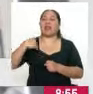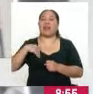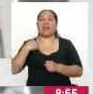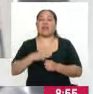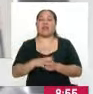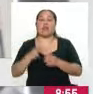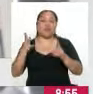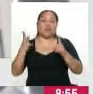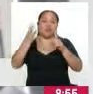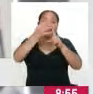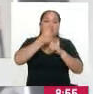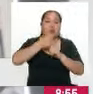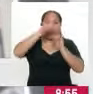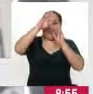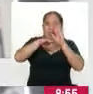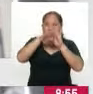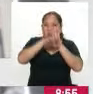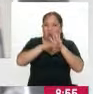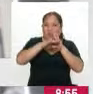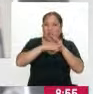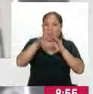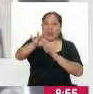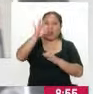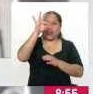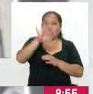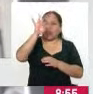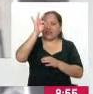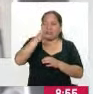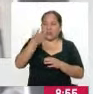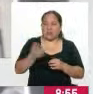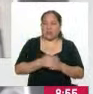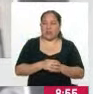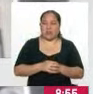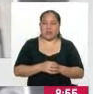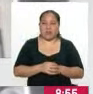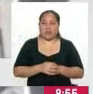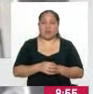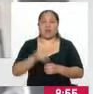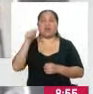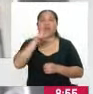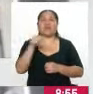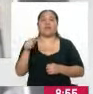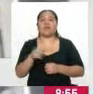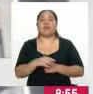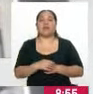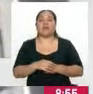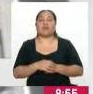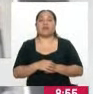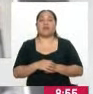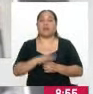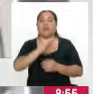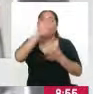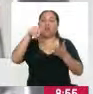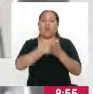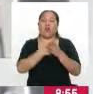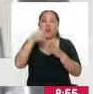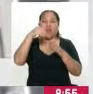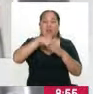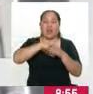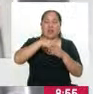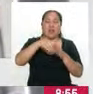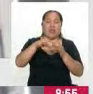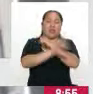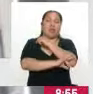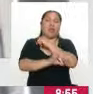obtiene la menor votación histórica en este tipo de procesos electorales, y eso se repite a lo largo de todo el país. Entonces,